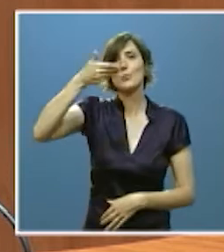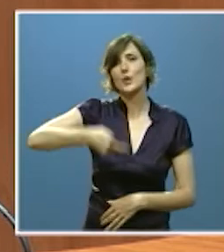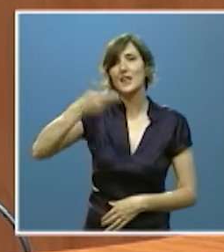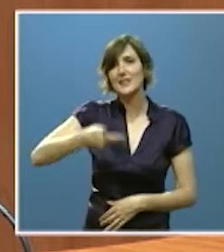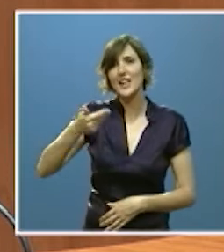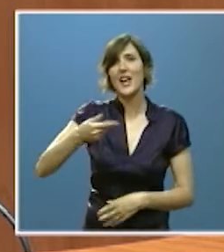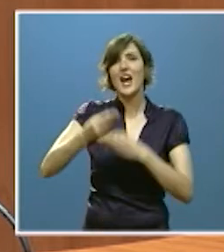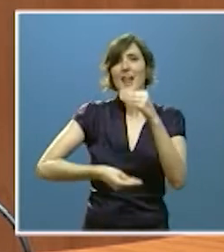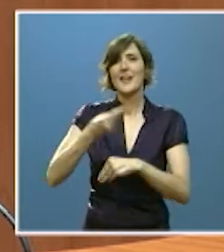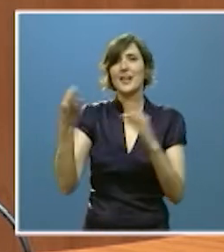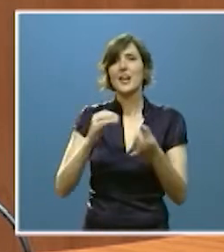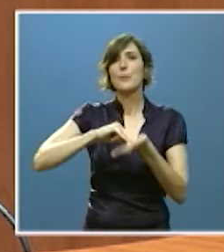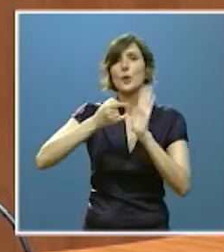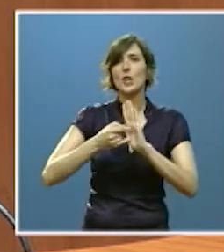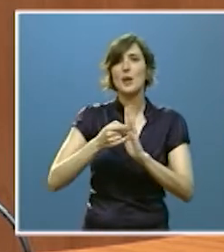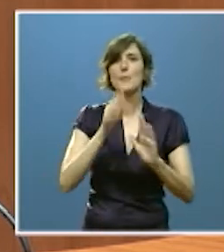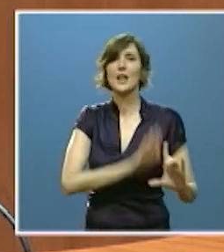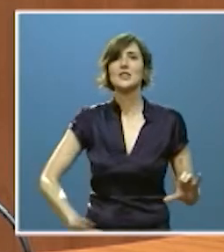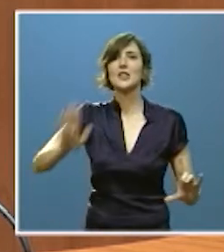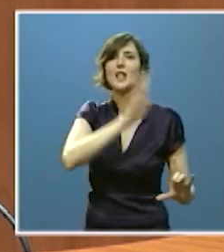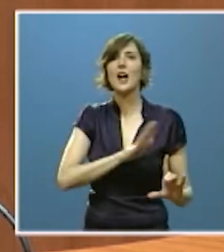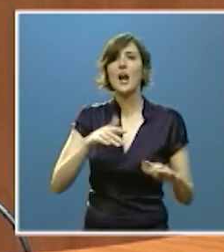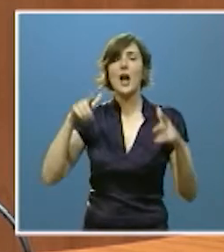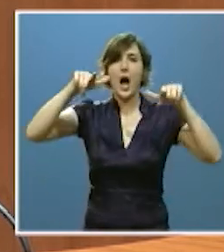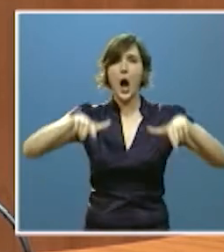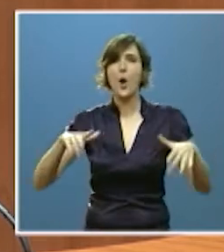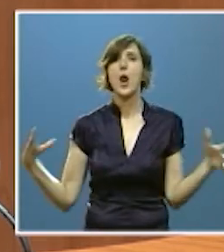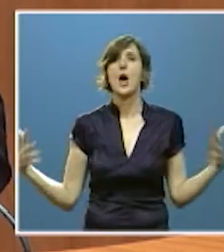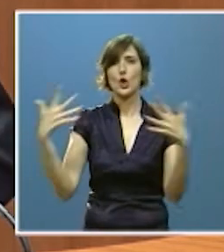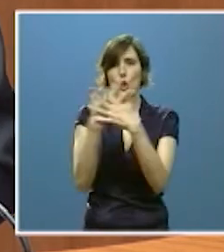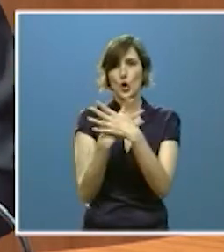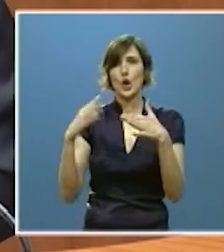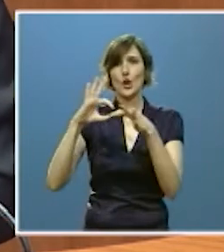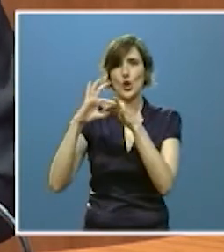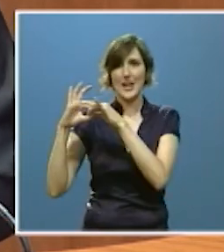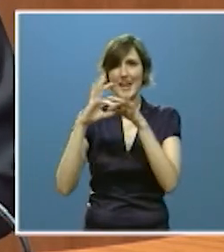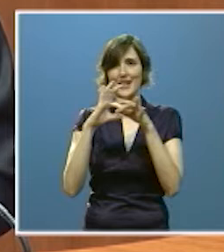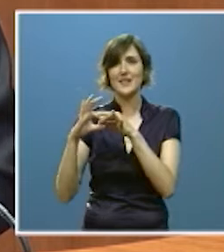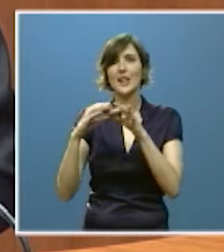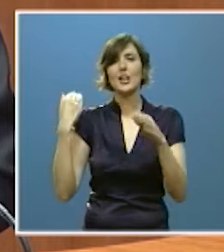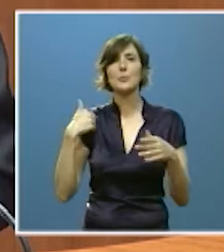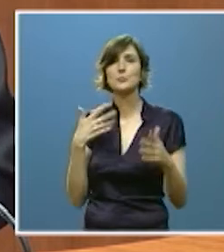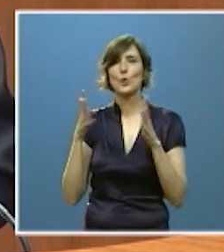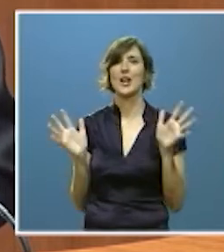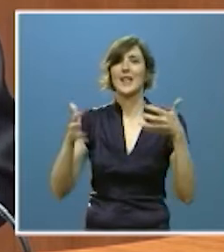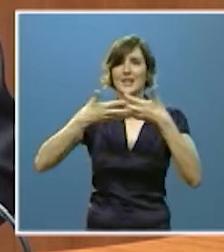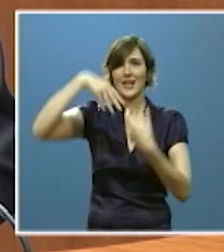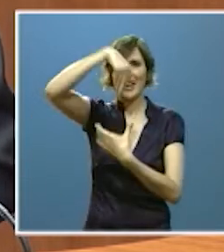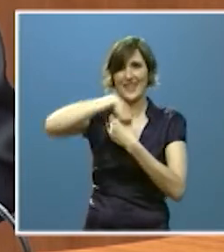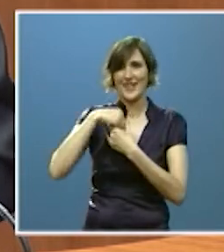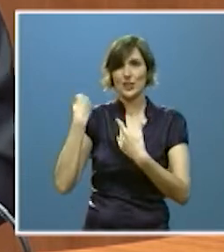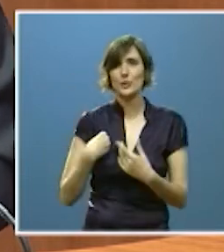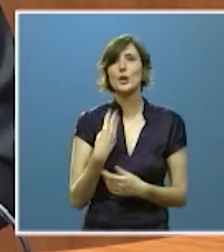ejecución del programa estatal Aulas Conectadas que contempla la conexión a banda ancha ultra rápida de más de 1.400